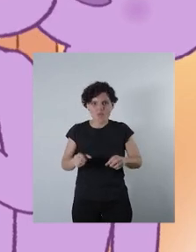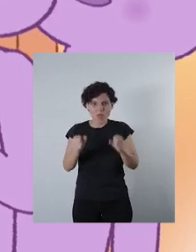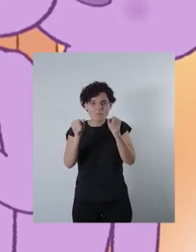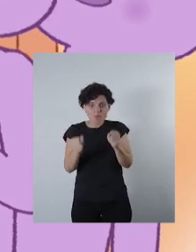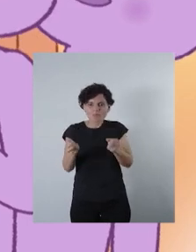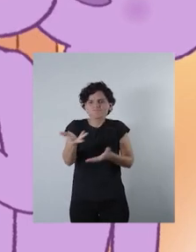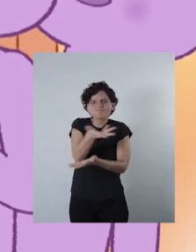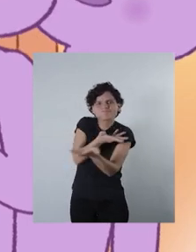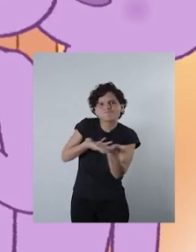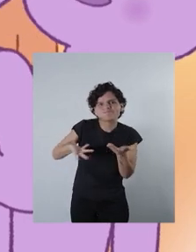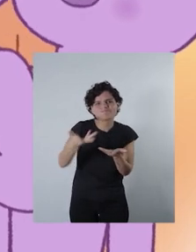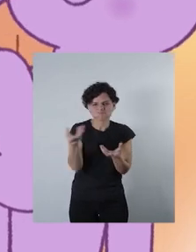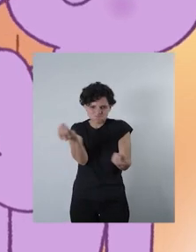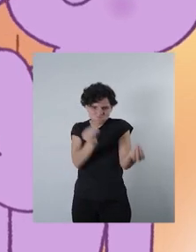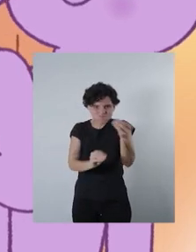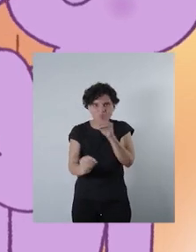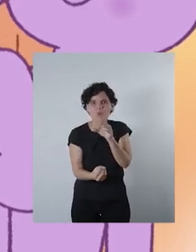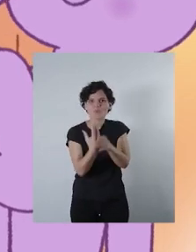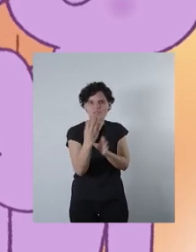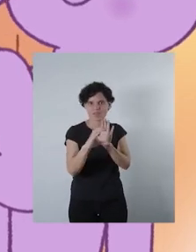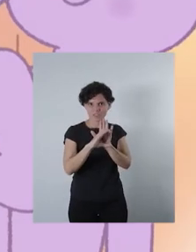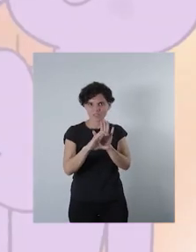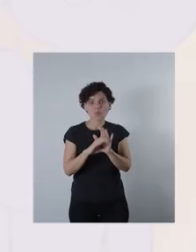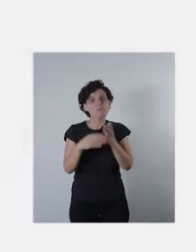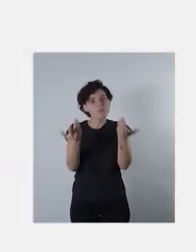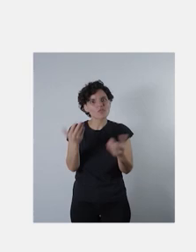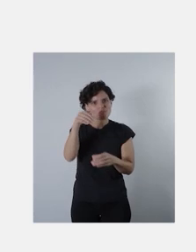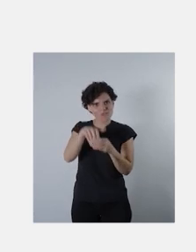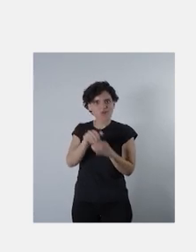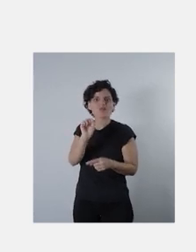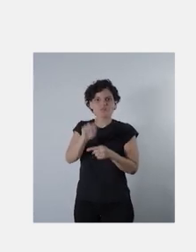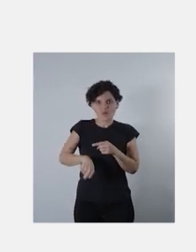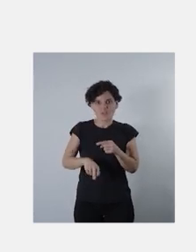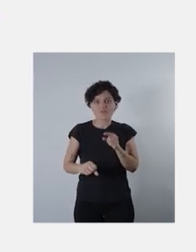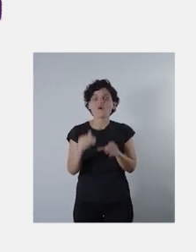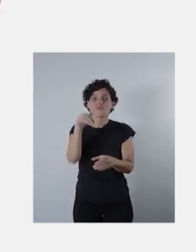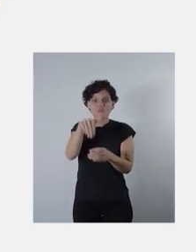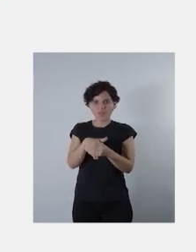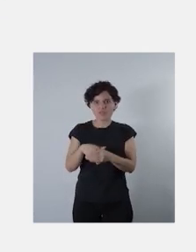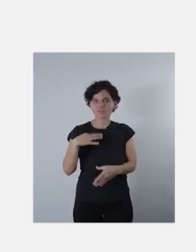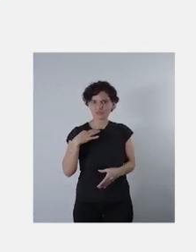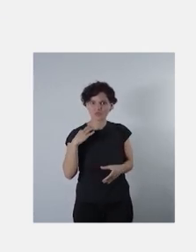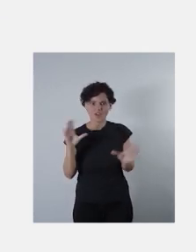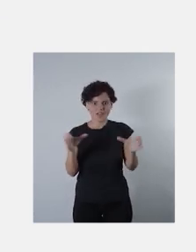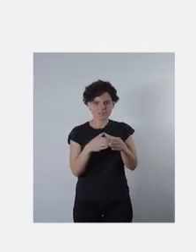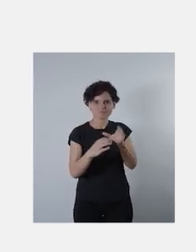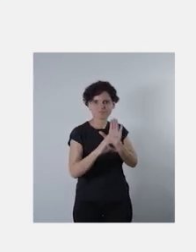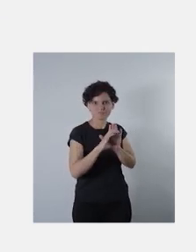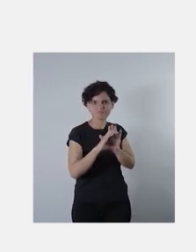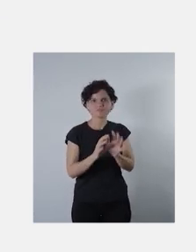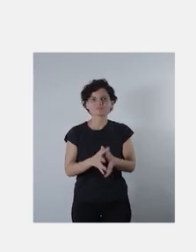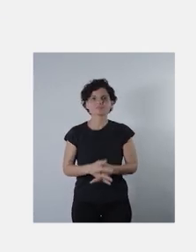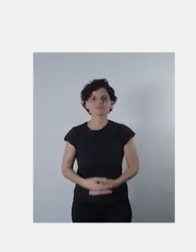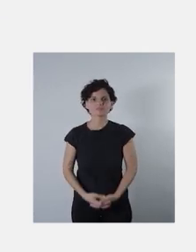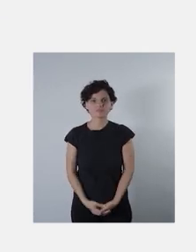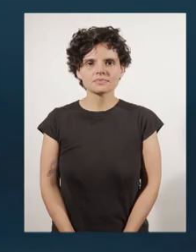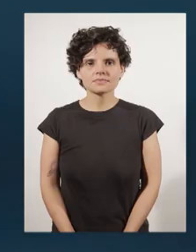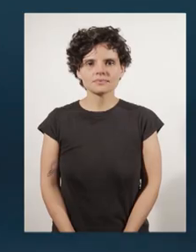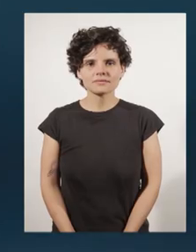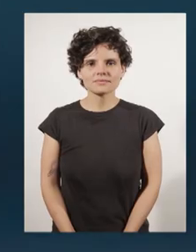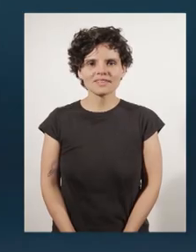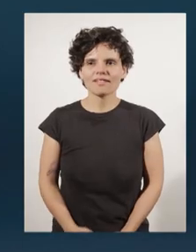para que escribamos juntos como sociedad una nueva constitución. Por eso, voto apruebo. Voto convención constitucional.